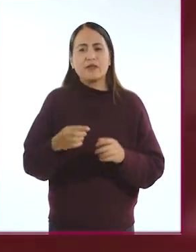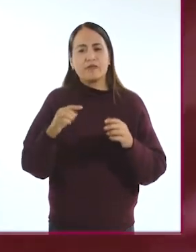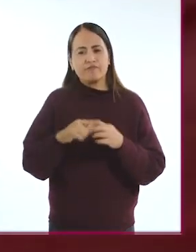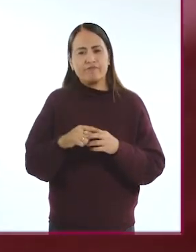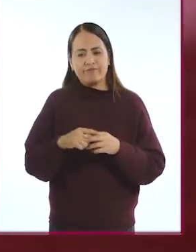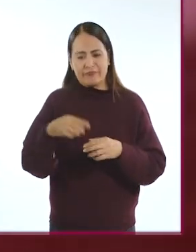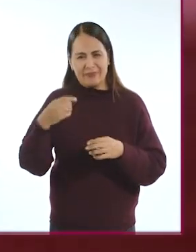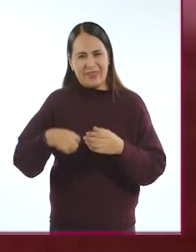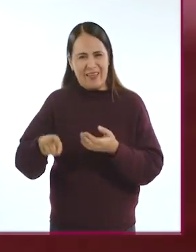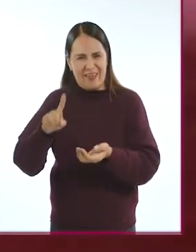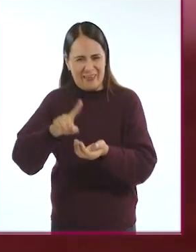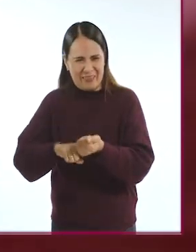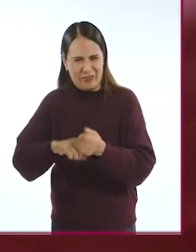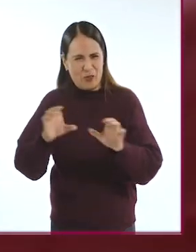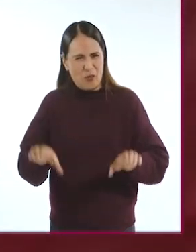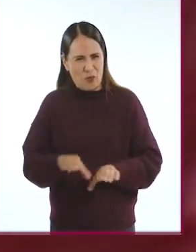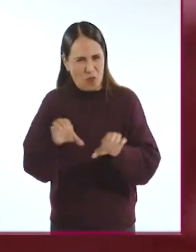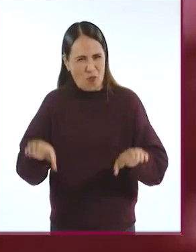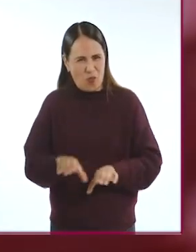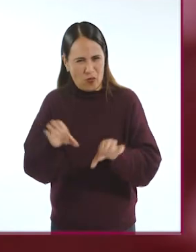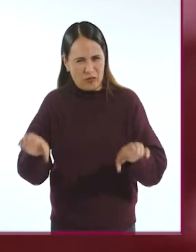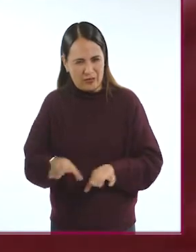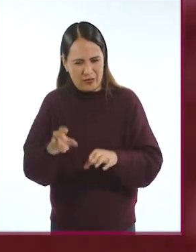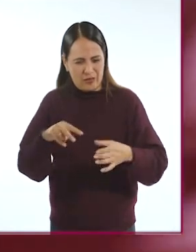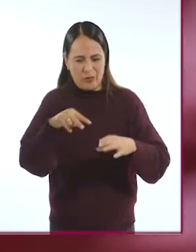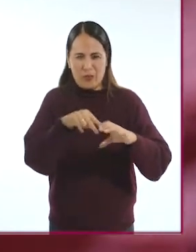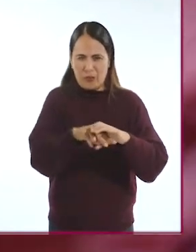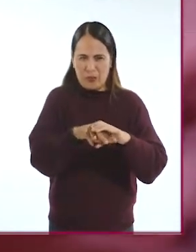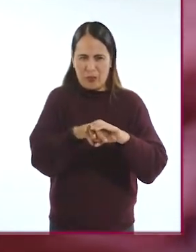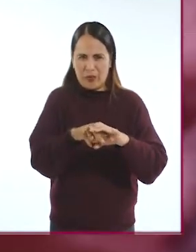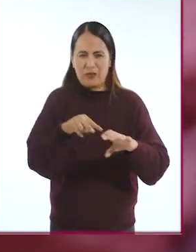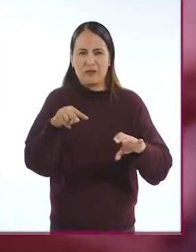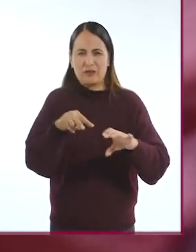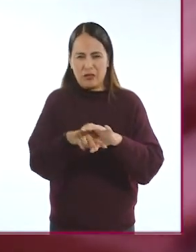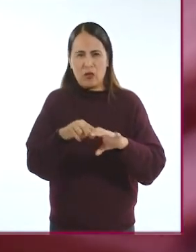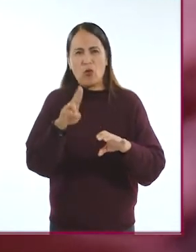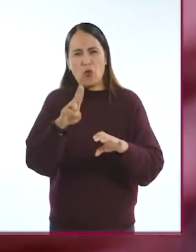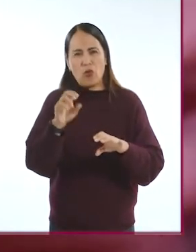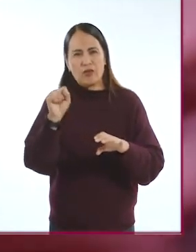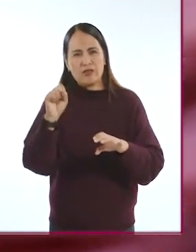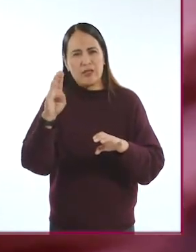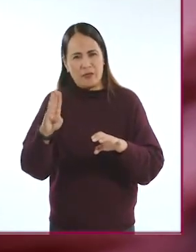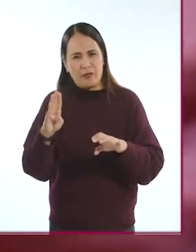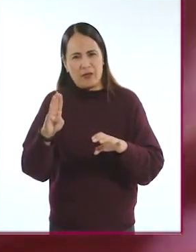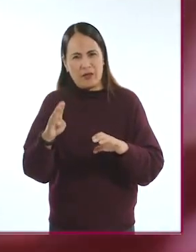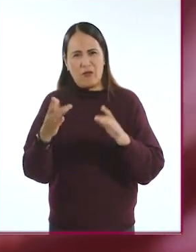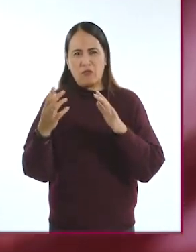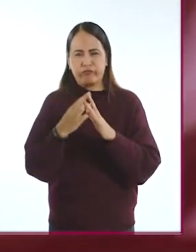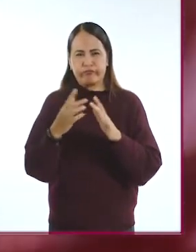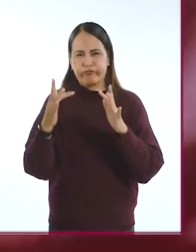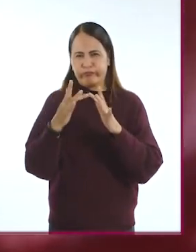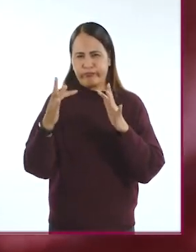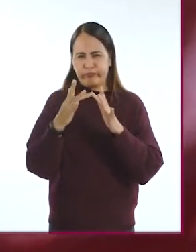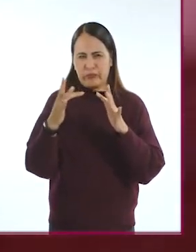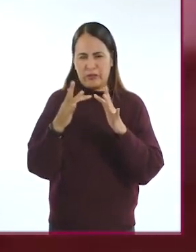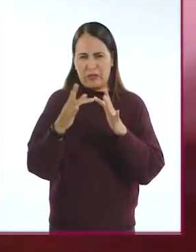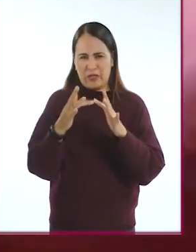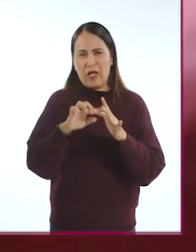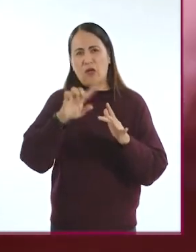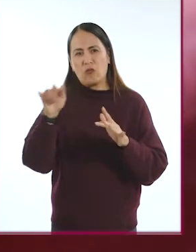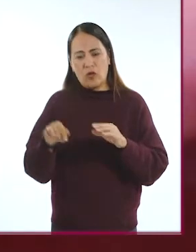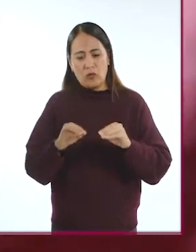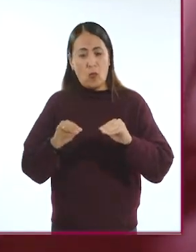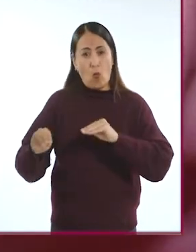conectada a un procesador que convierte estas entradas de aire en señales USB y Bluetooth para otorgarle